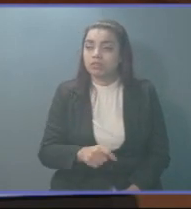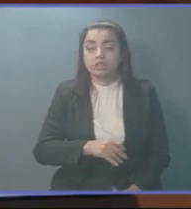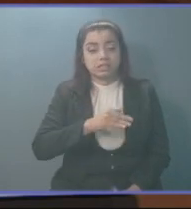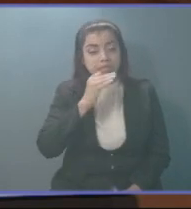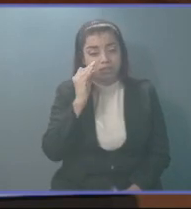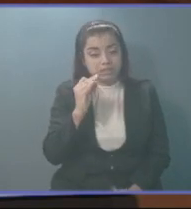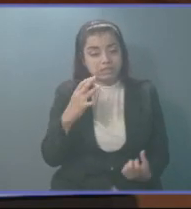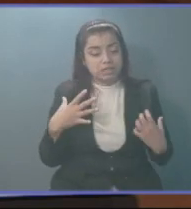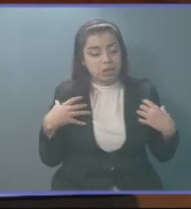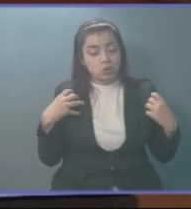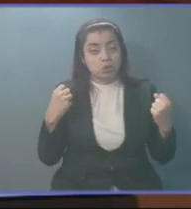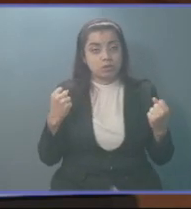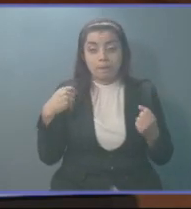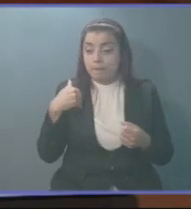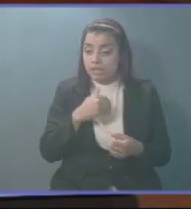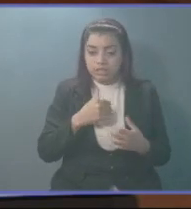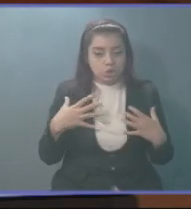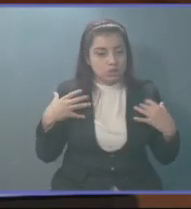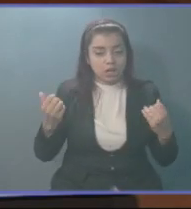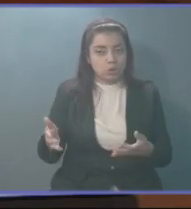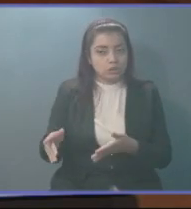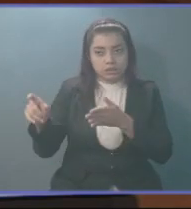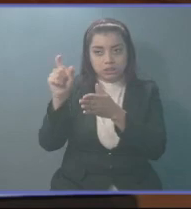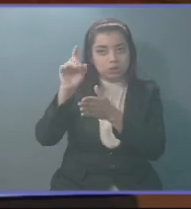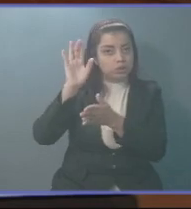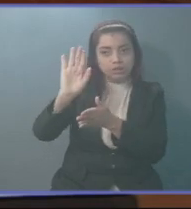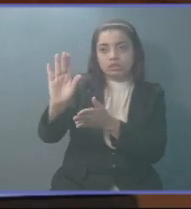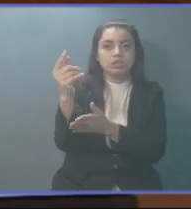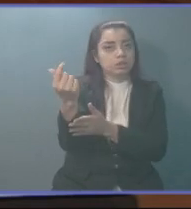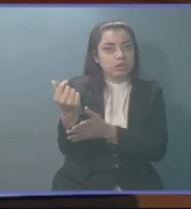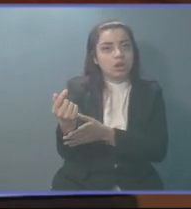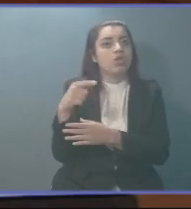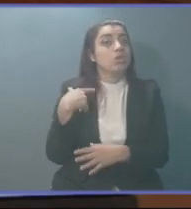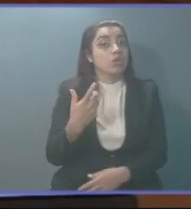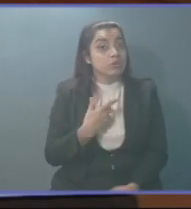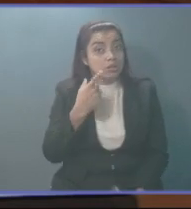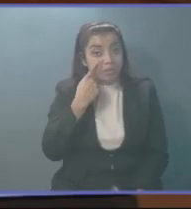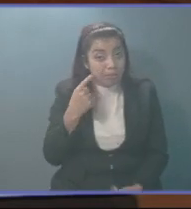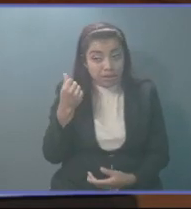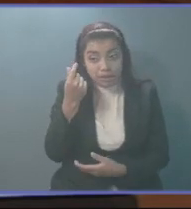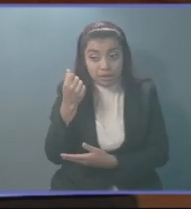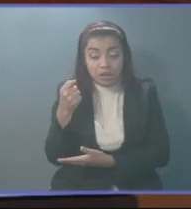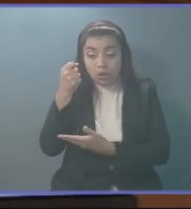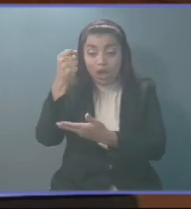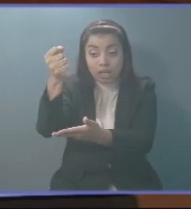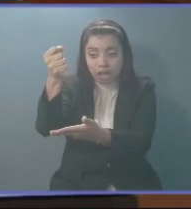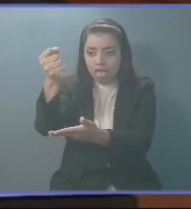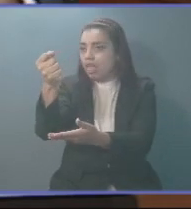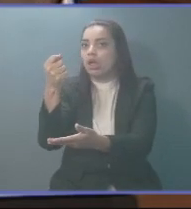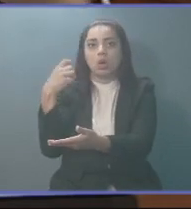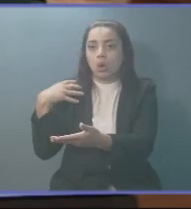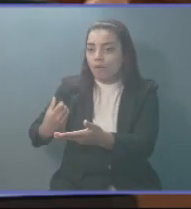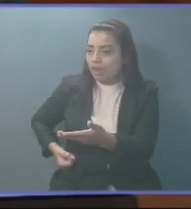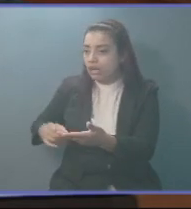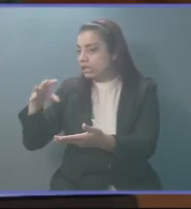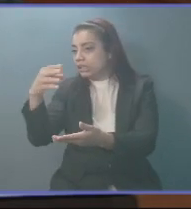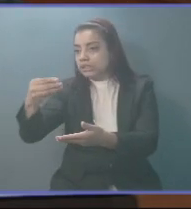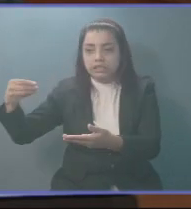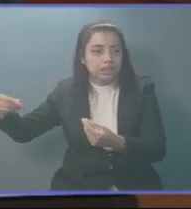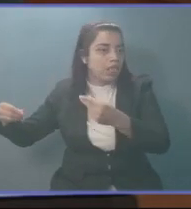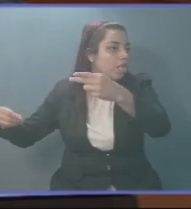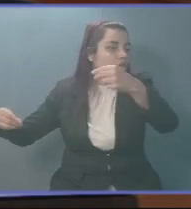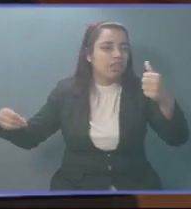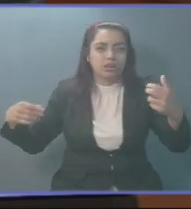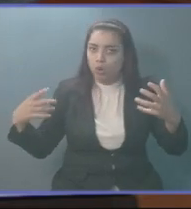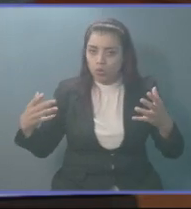salud estos fondos. Y no suceda lo que hemos estado viendo, que este gobierno, a pesar de que se le ha dado